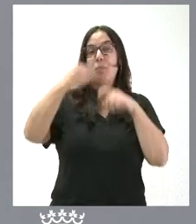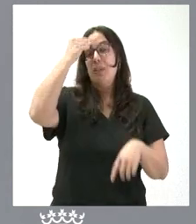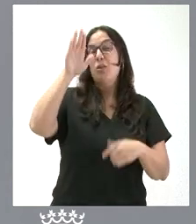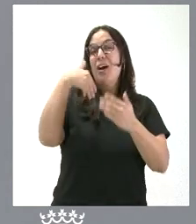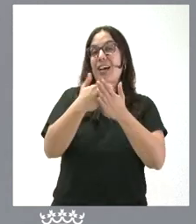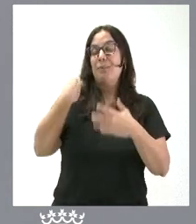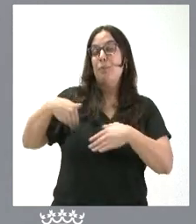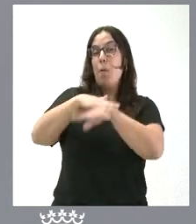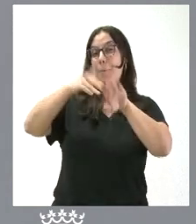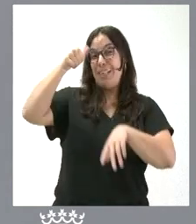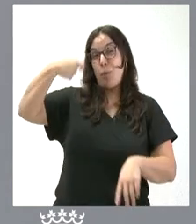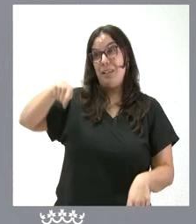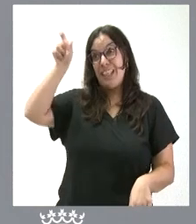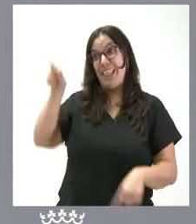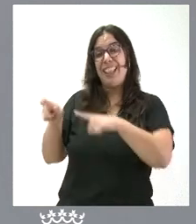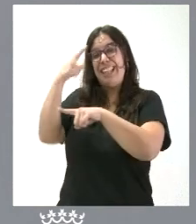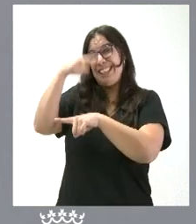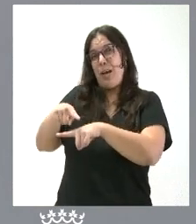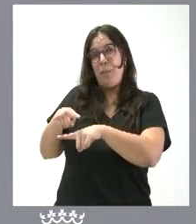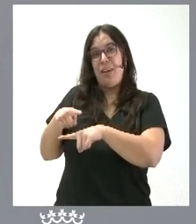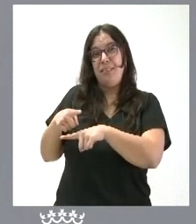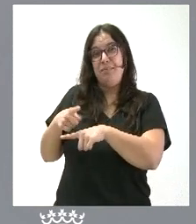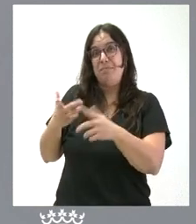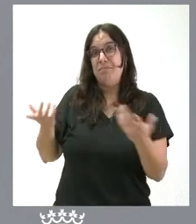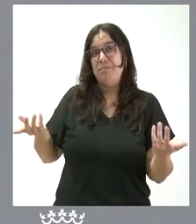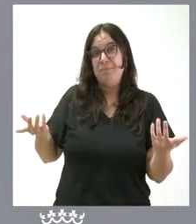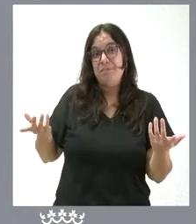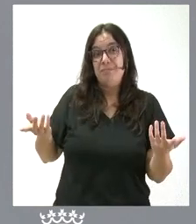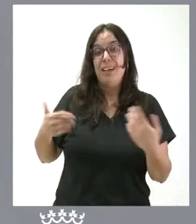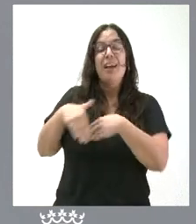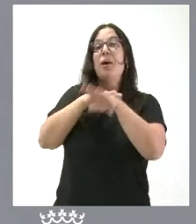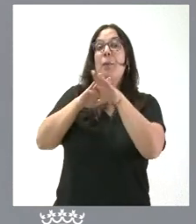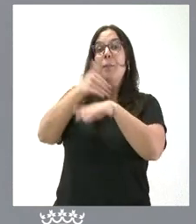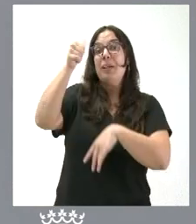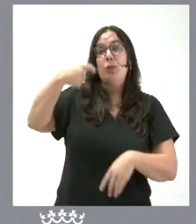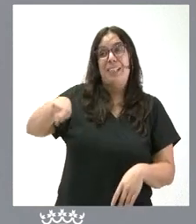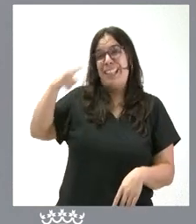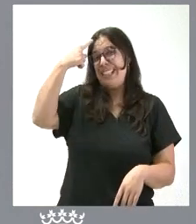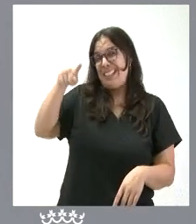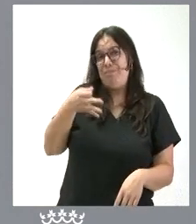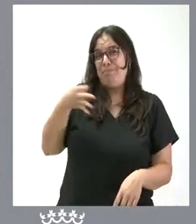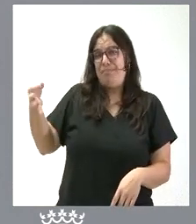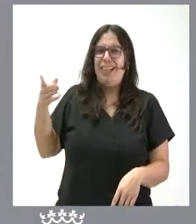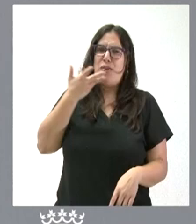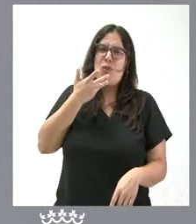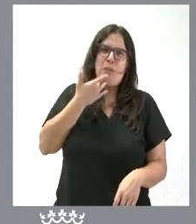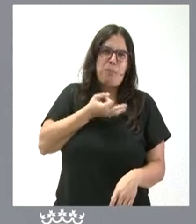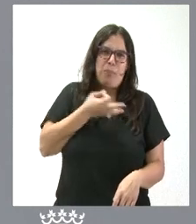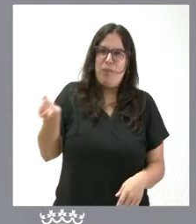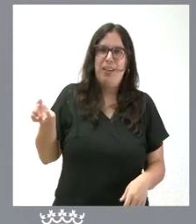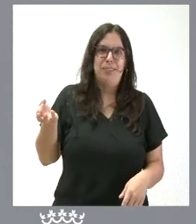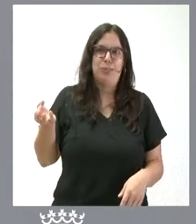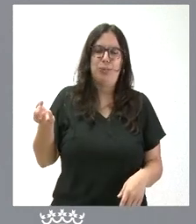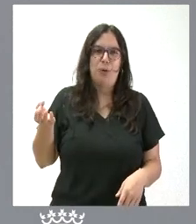ministro de la Presidencia lo sabe. Yo creo que el ministro de la Presidencia es capaz de conocer que el